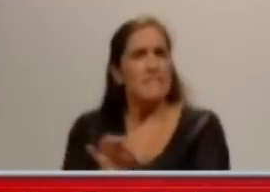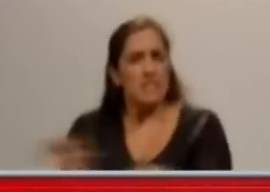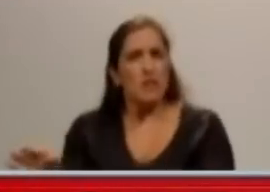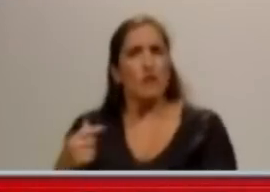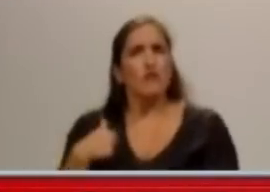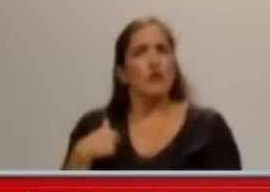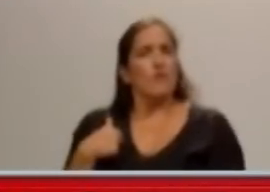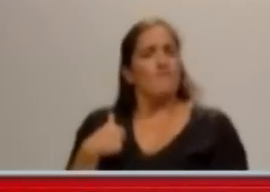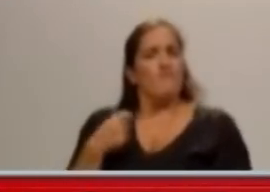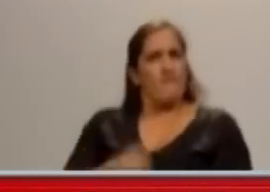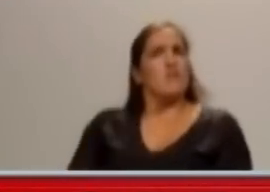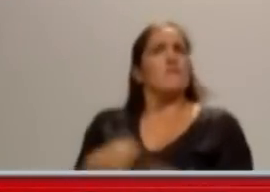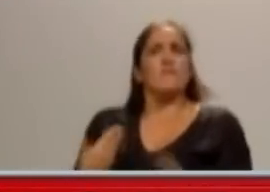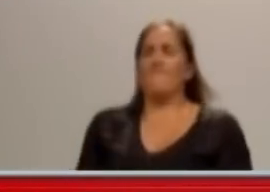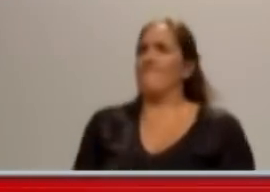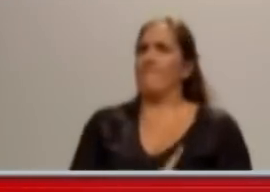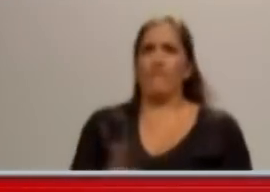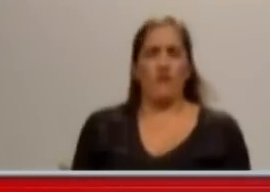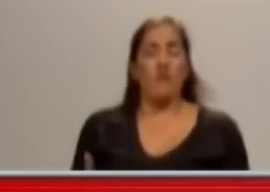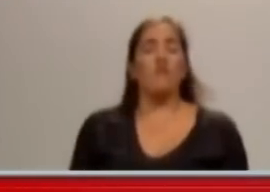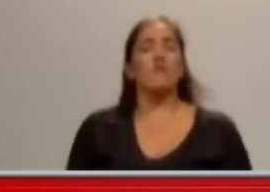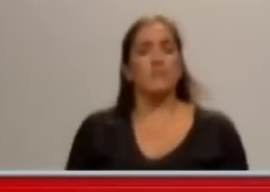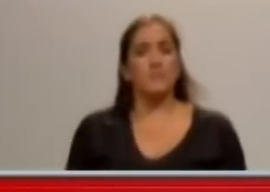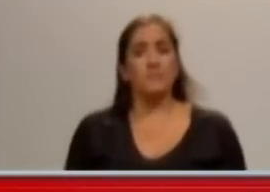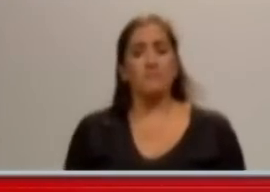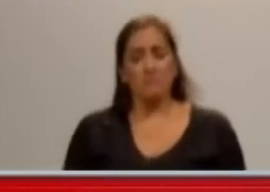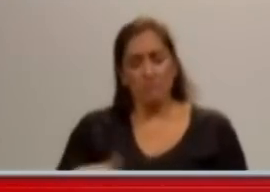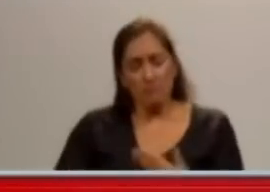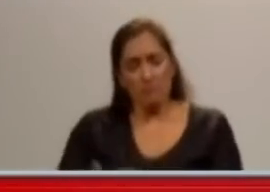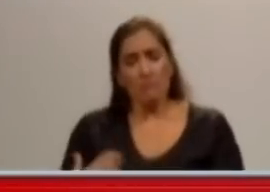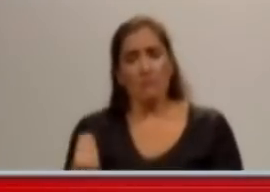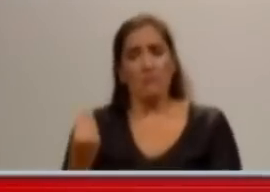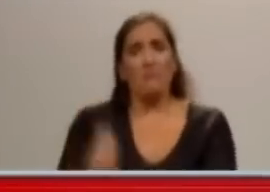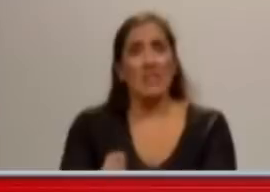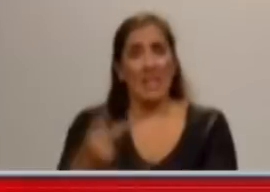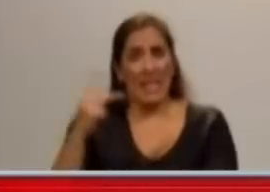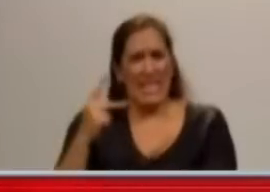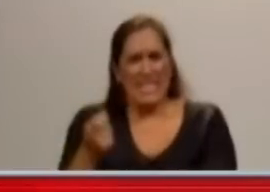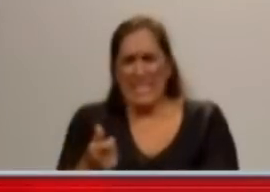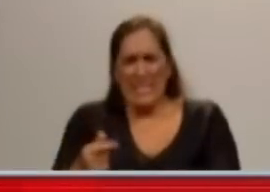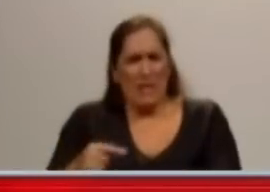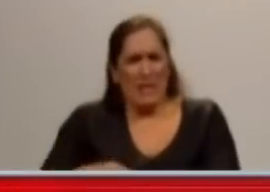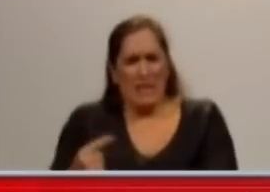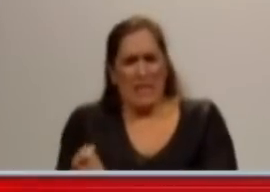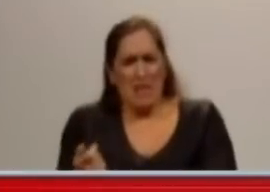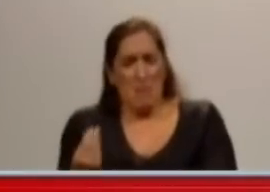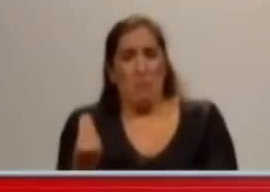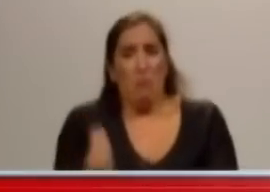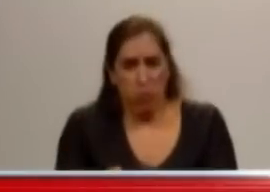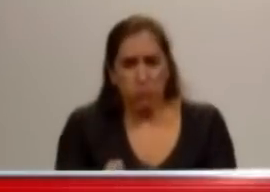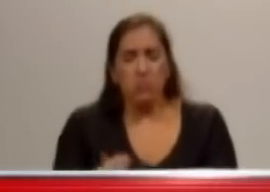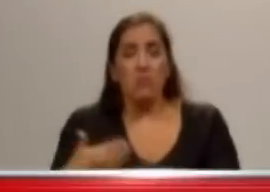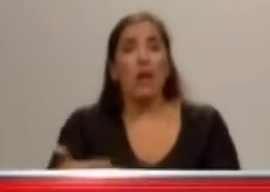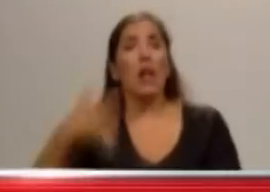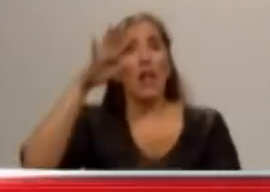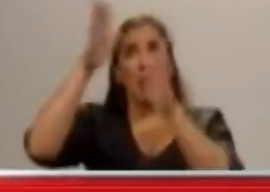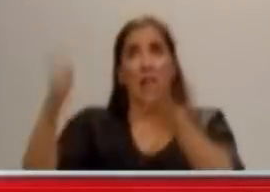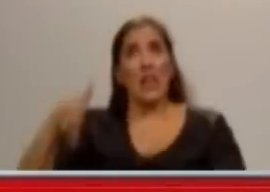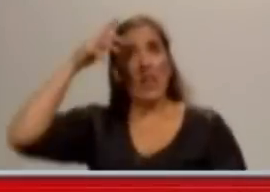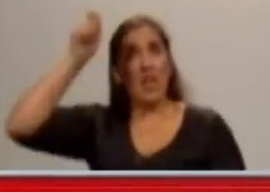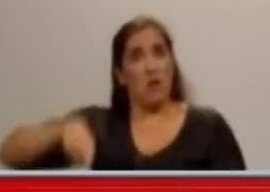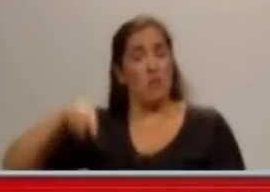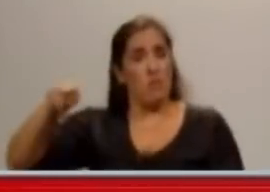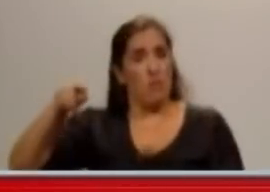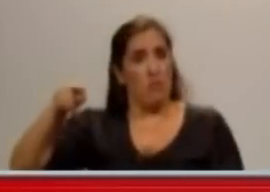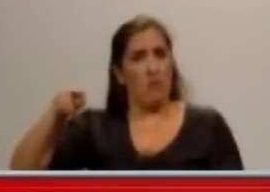mixto para avanzar en la resolución del caso. Es ahí la comisión de la verdad. Así que, está claro que eso que